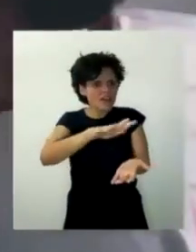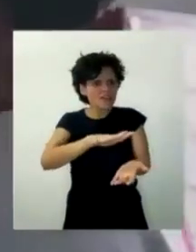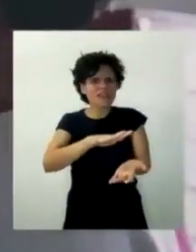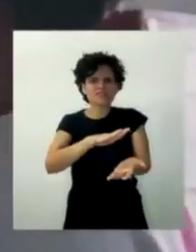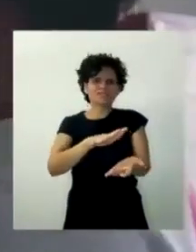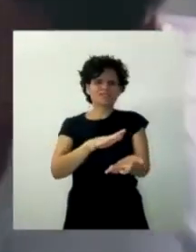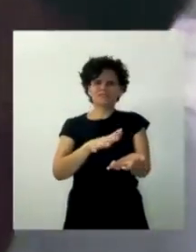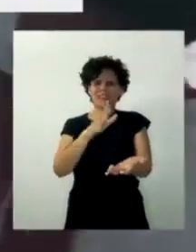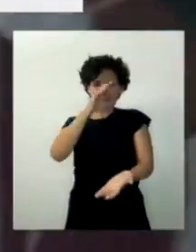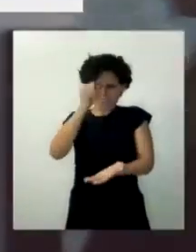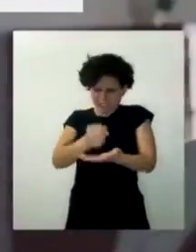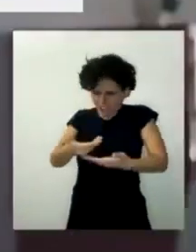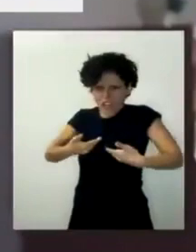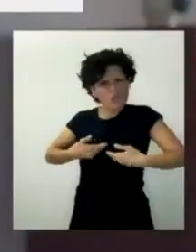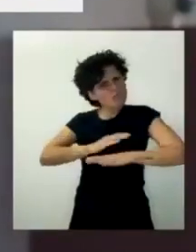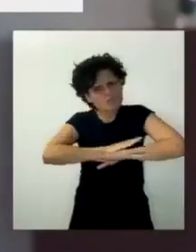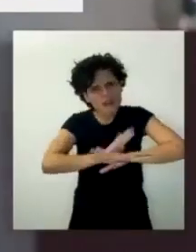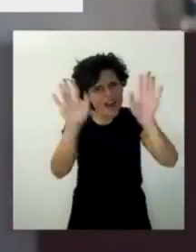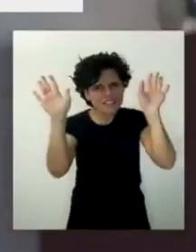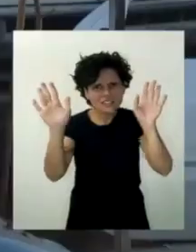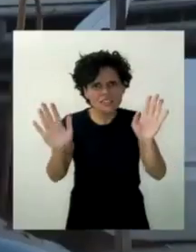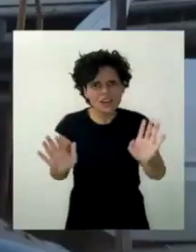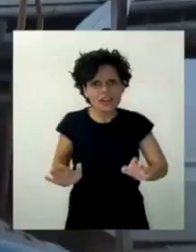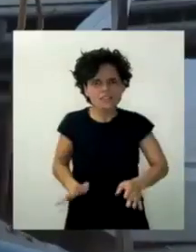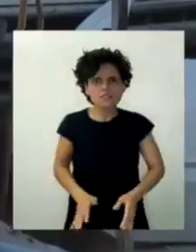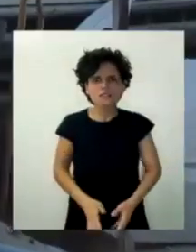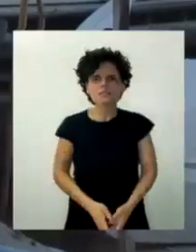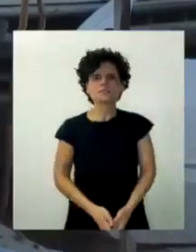realidad... No más engaños.